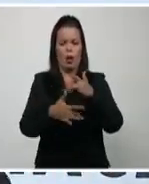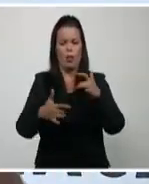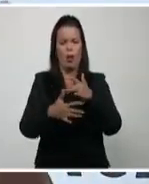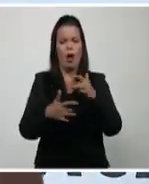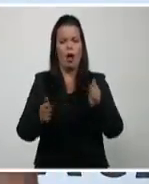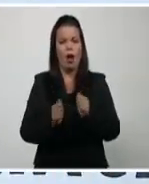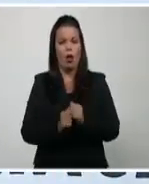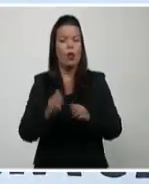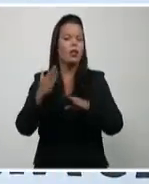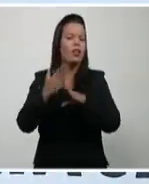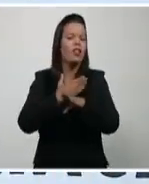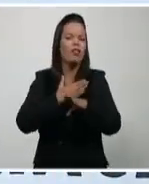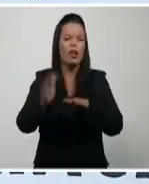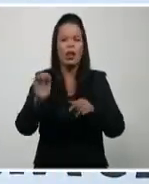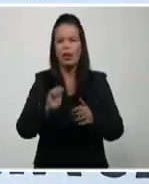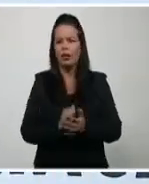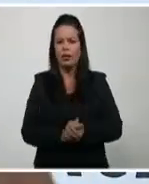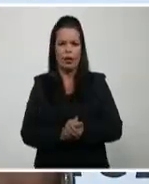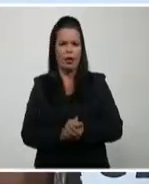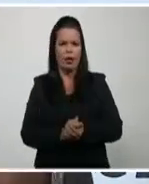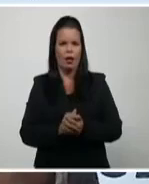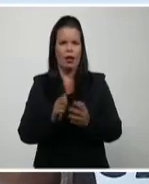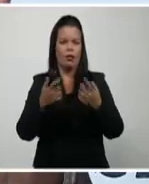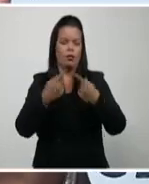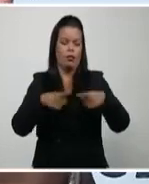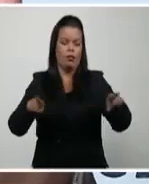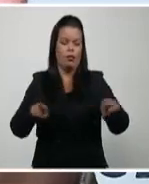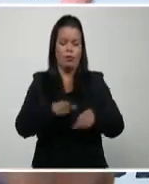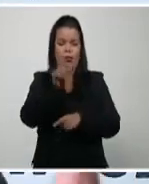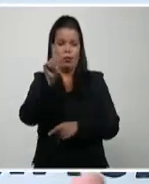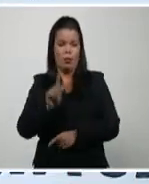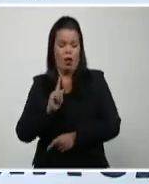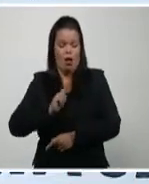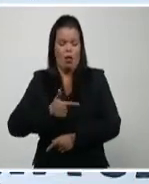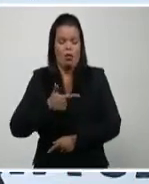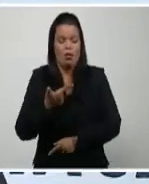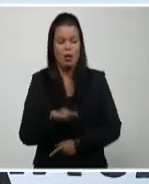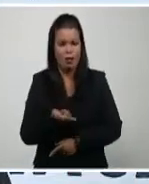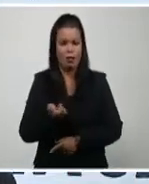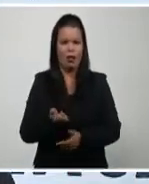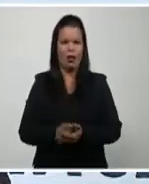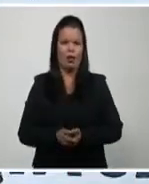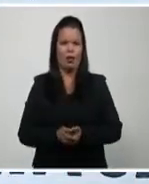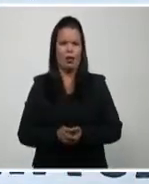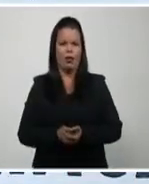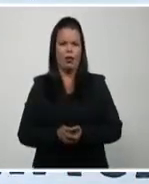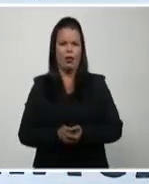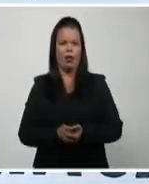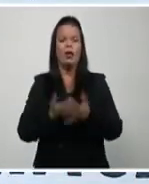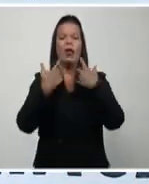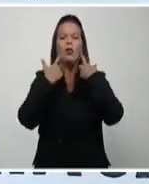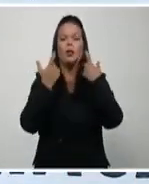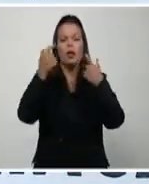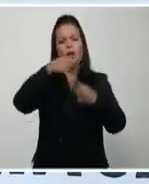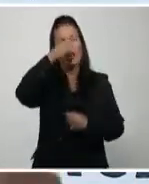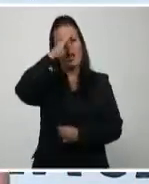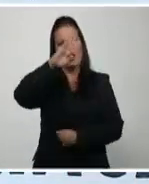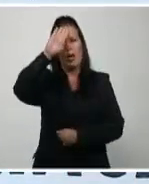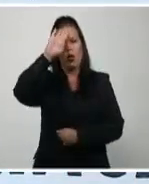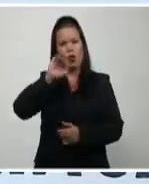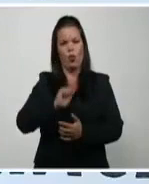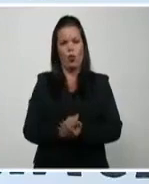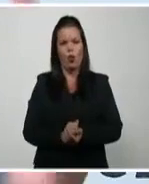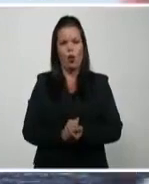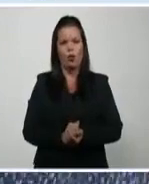súper talentosos que además ya son parte de la palestra pública musical cubana y que están